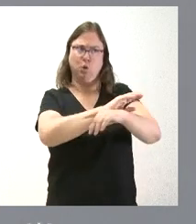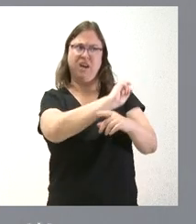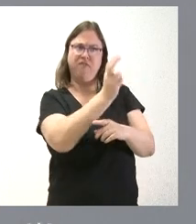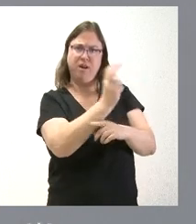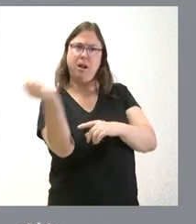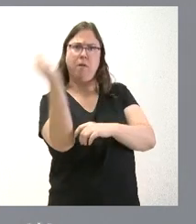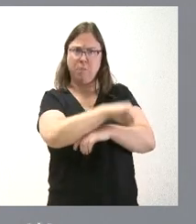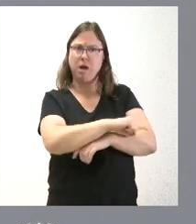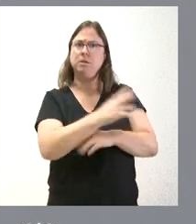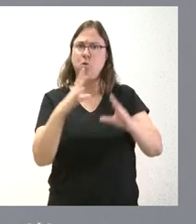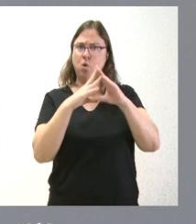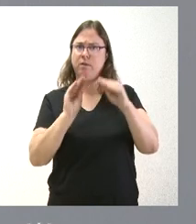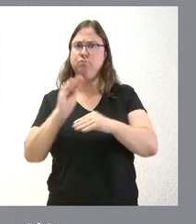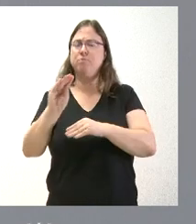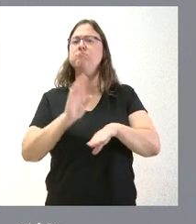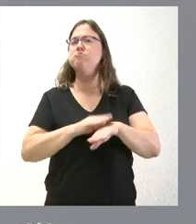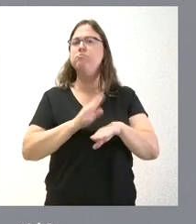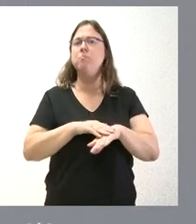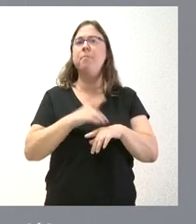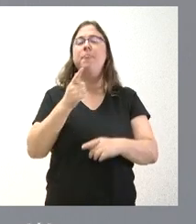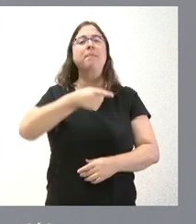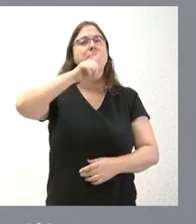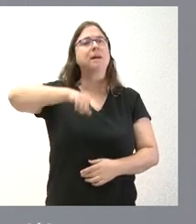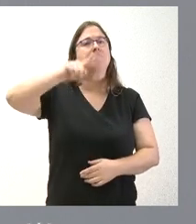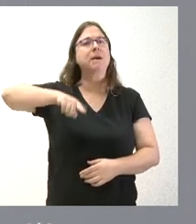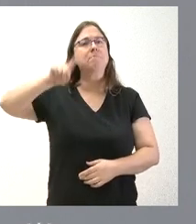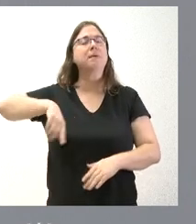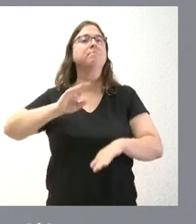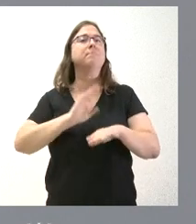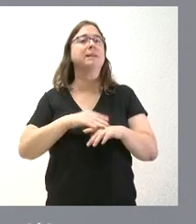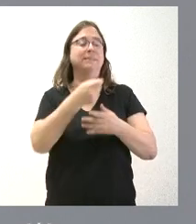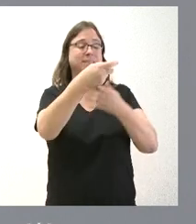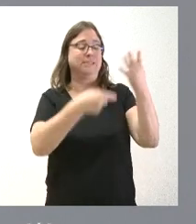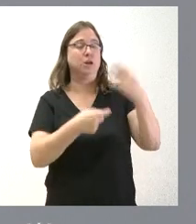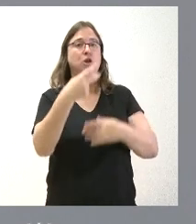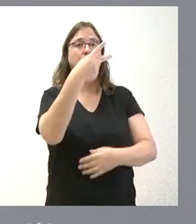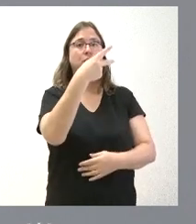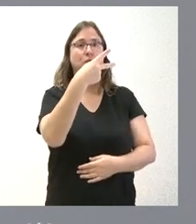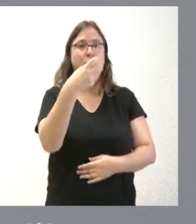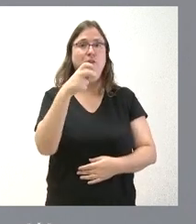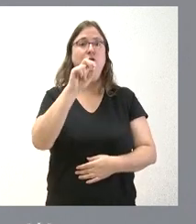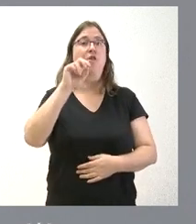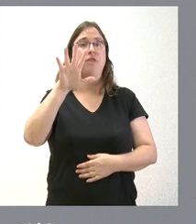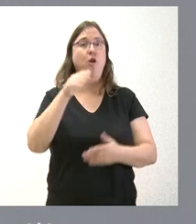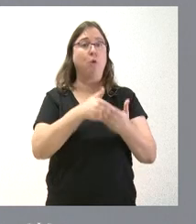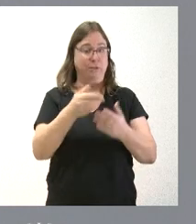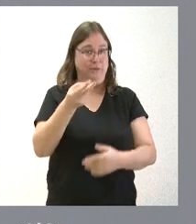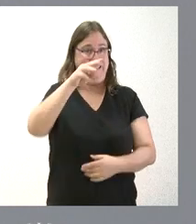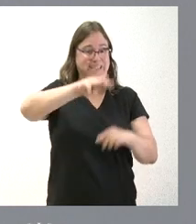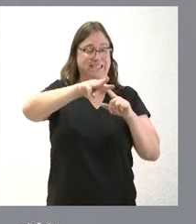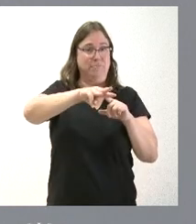¿A qué se destina la aportación de esta mensualidad? Lo tienen ustedes. 205 millones de este trimestre,